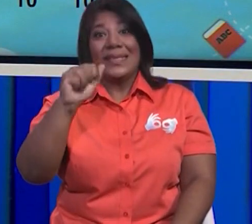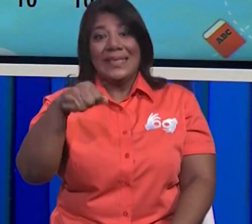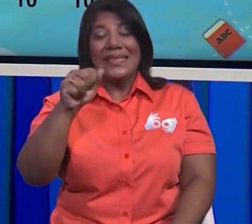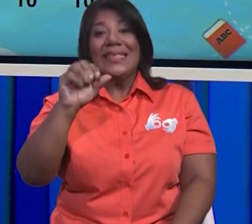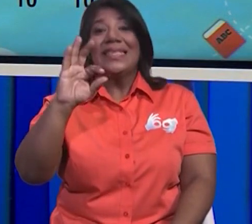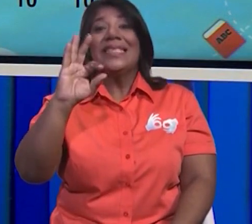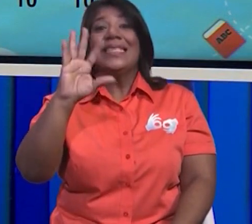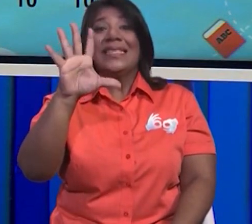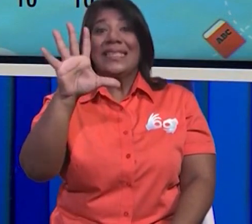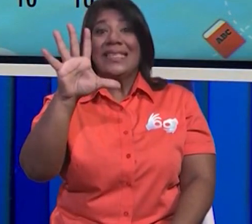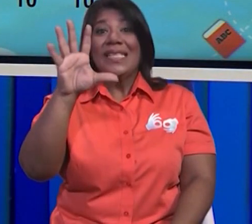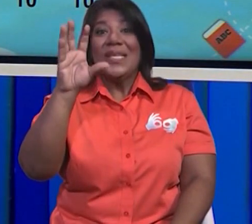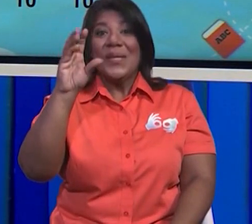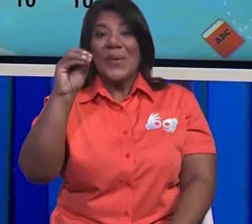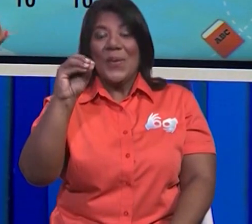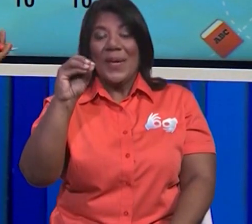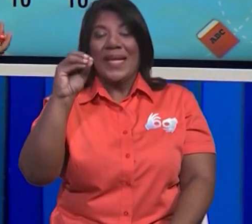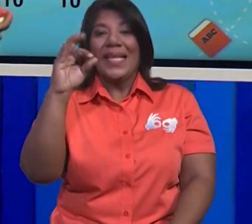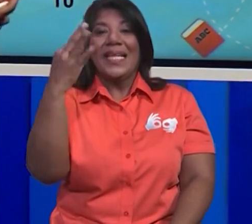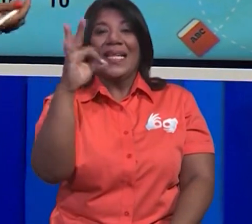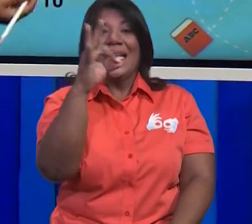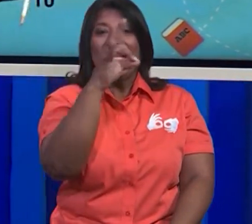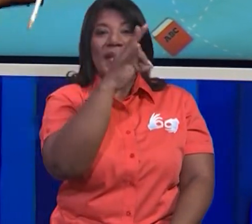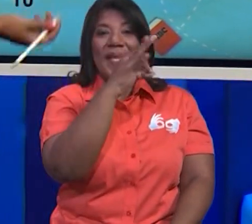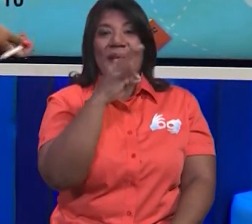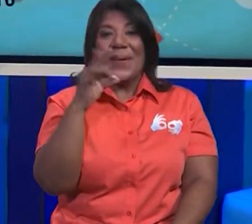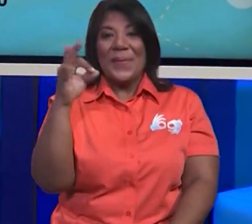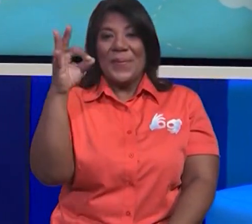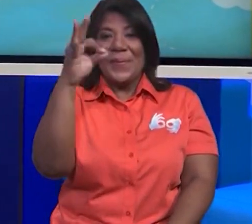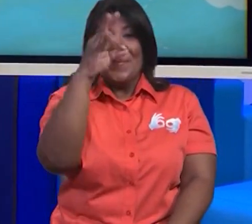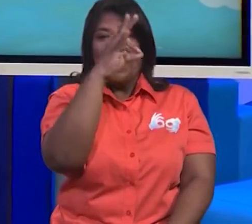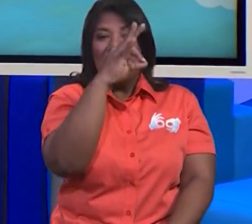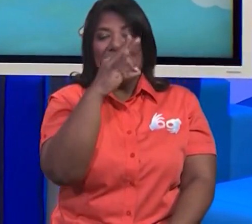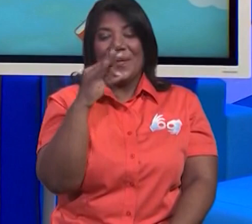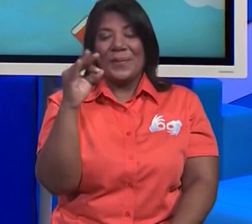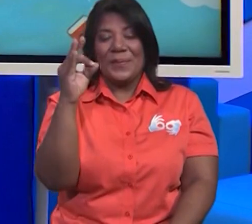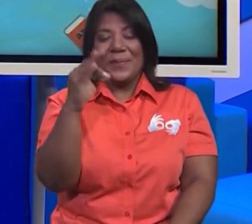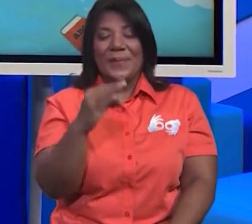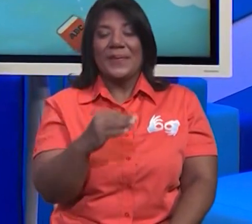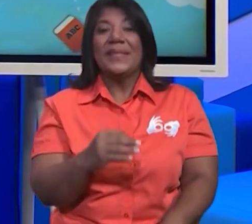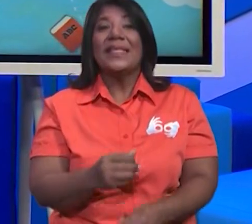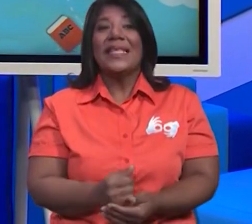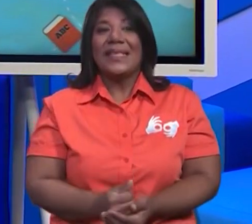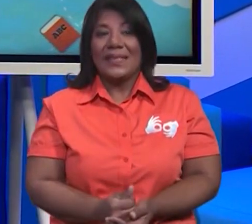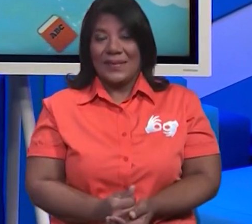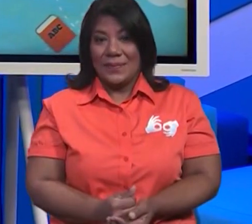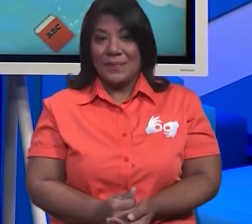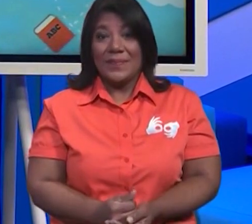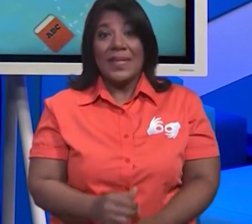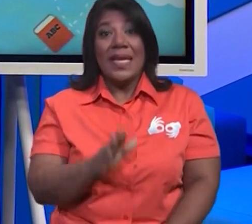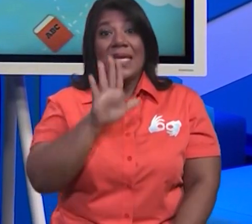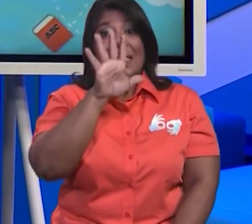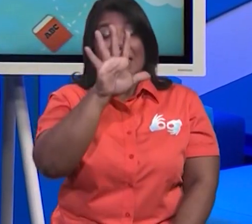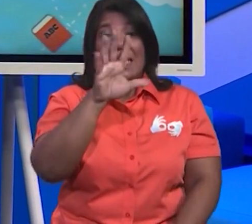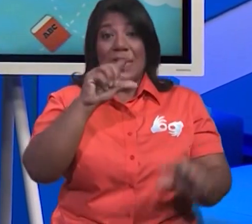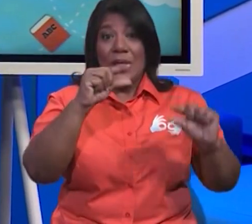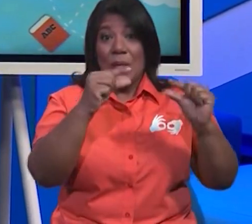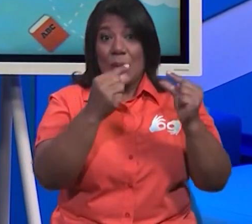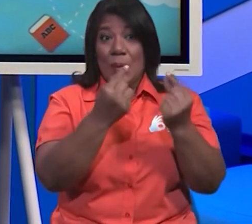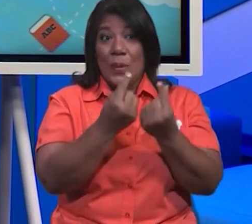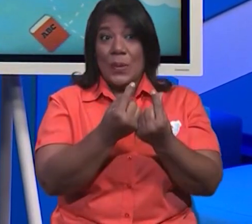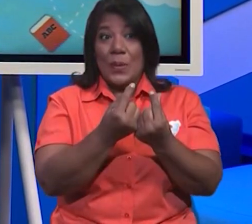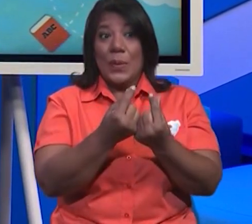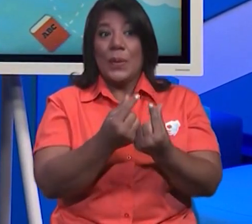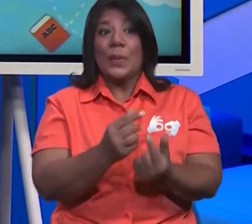mariposas. Mira qué cantidad de mariposas tenemos. Entonces, dijimos que hay 5 grupos.